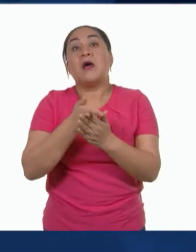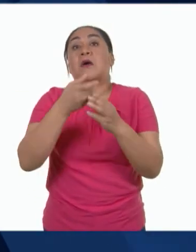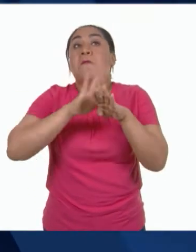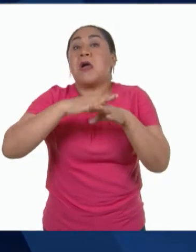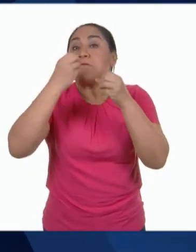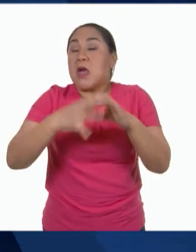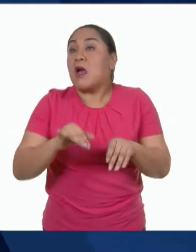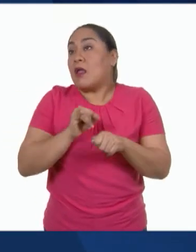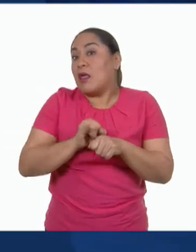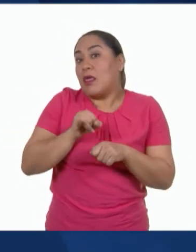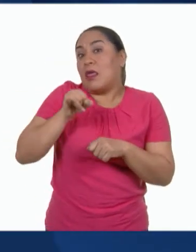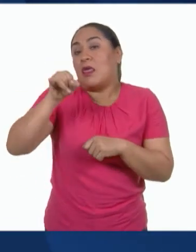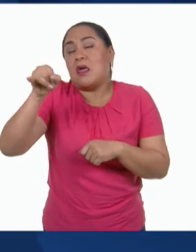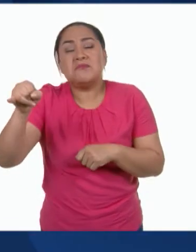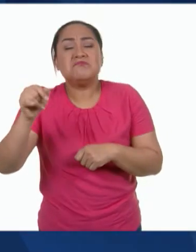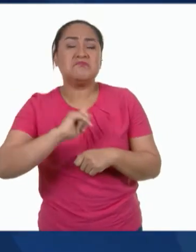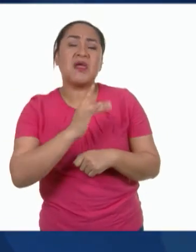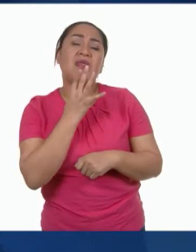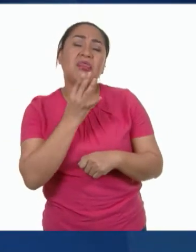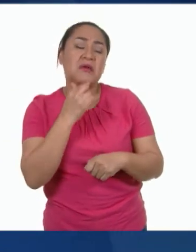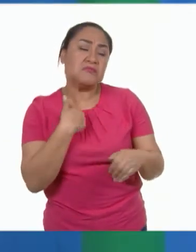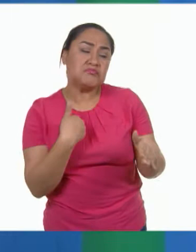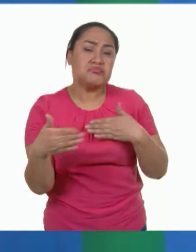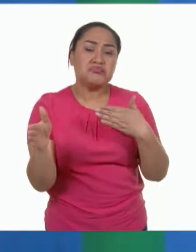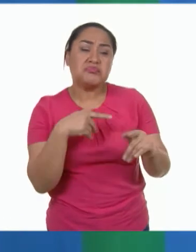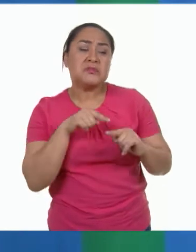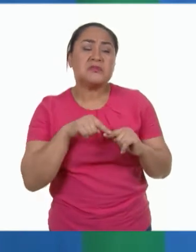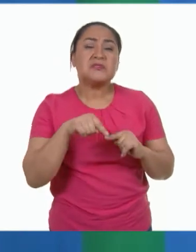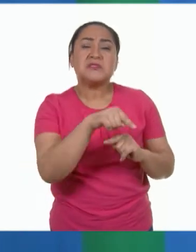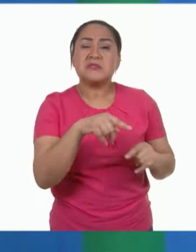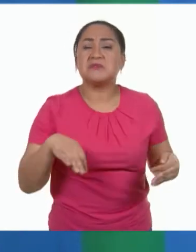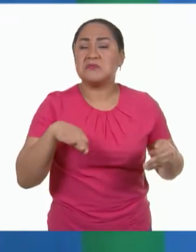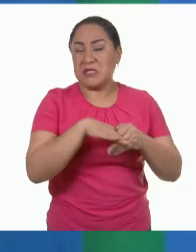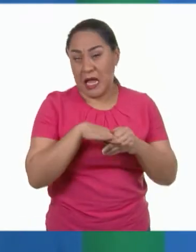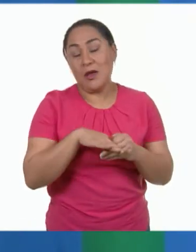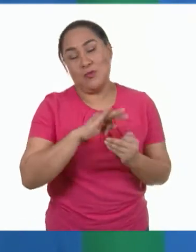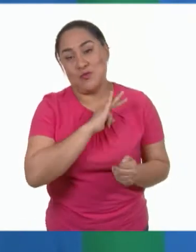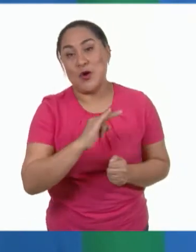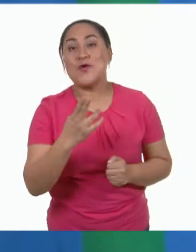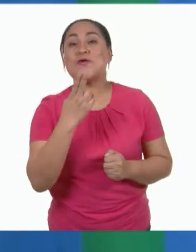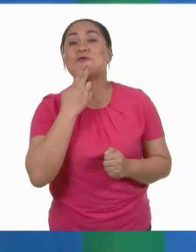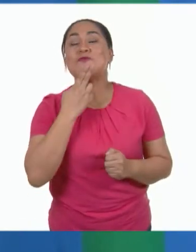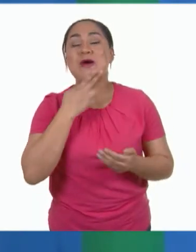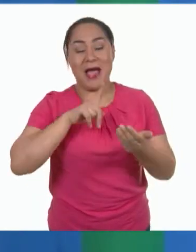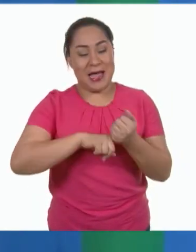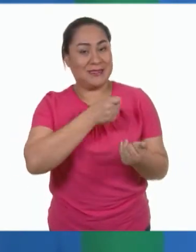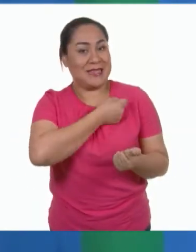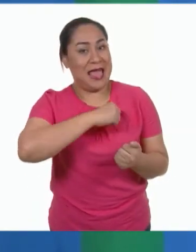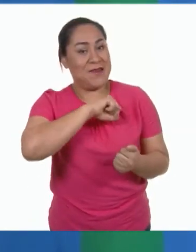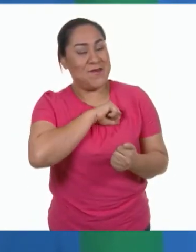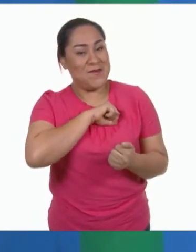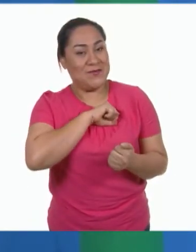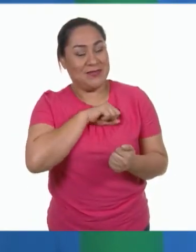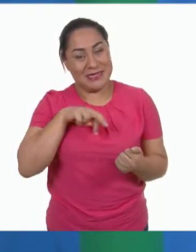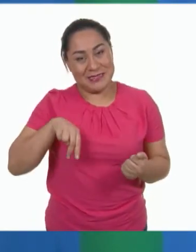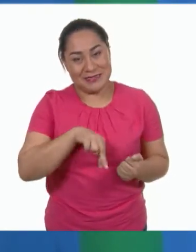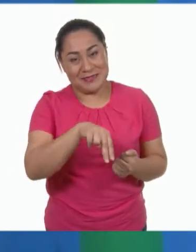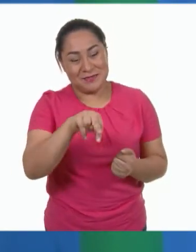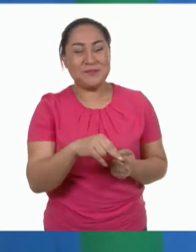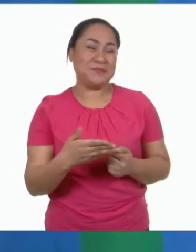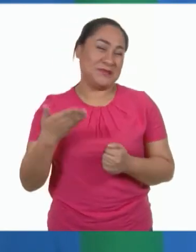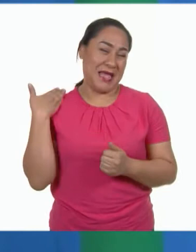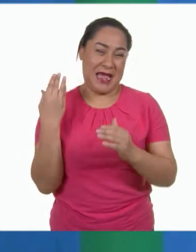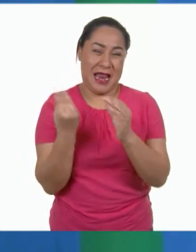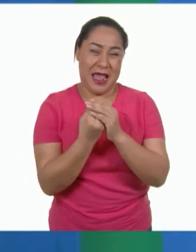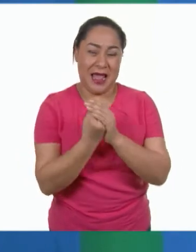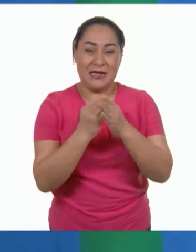distancias, podemos ir caminando y eso incluso puede tener impactos positivos en nuestra salud. Y como ya decíamos en la clase